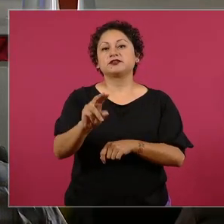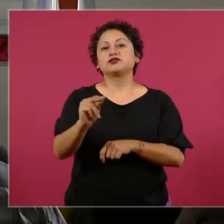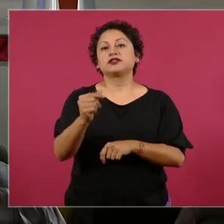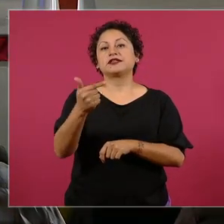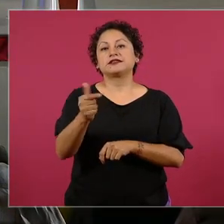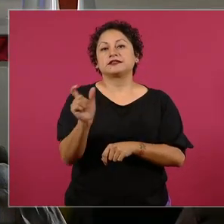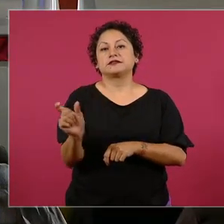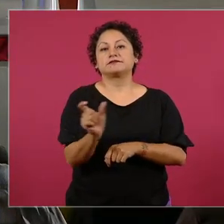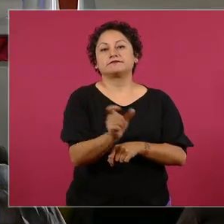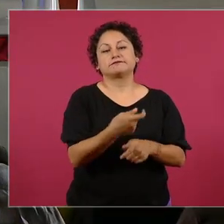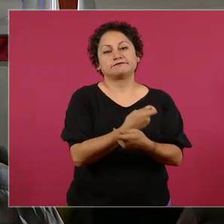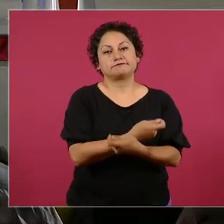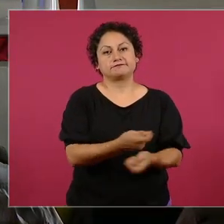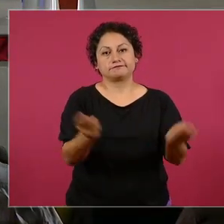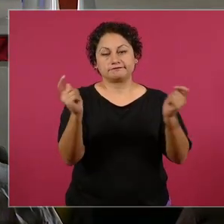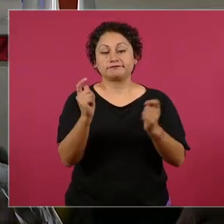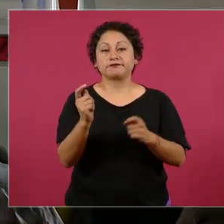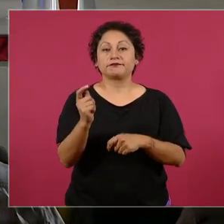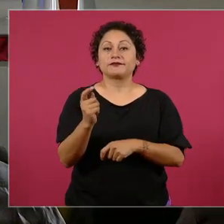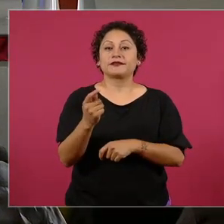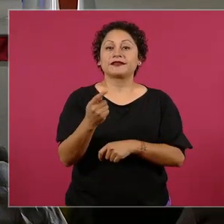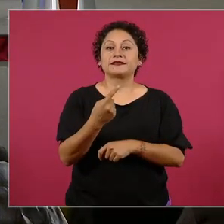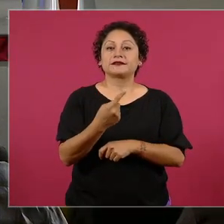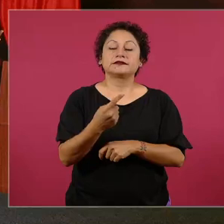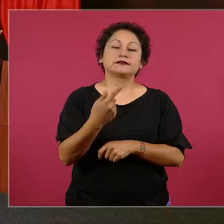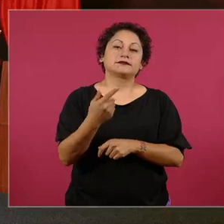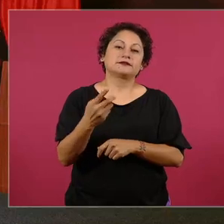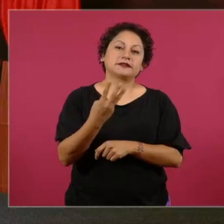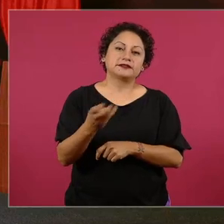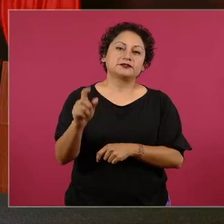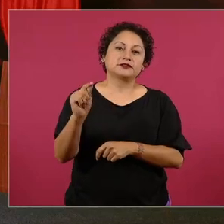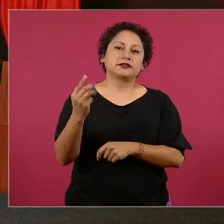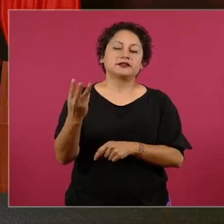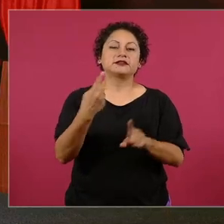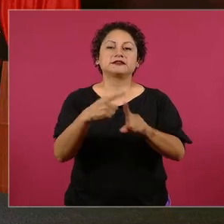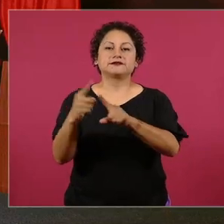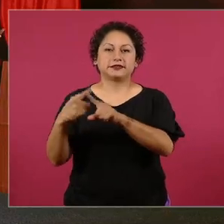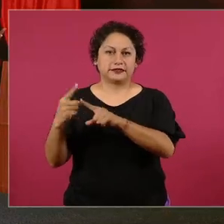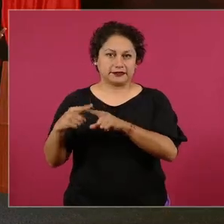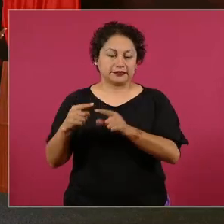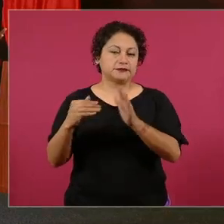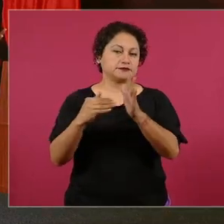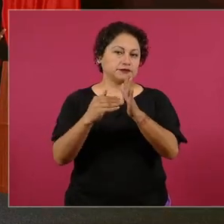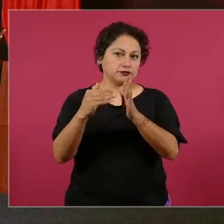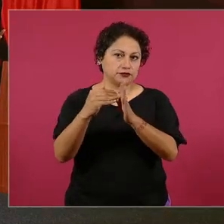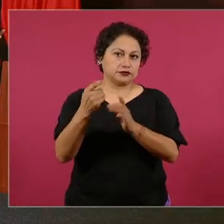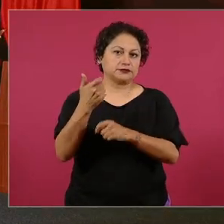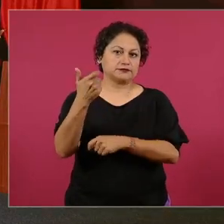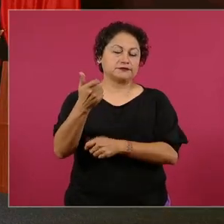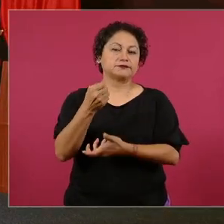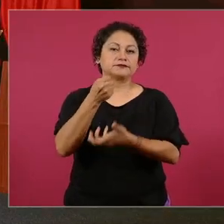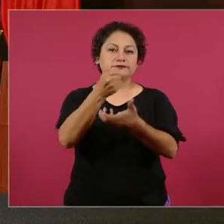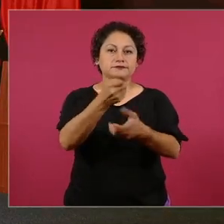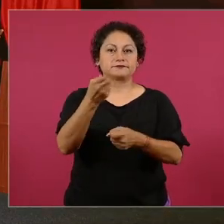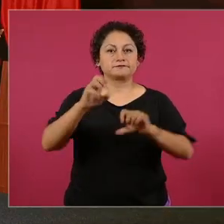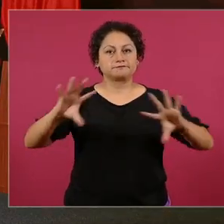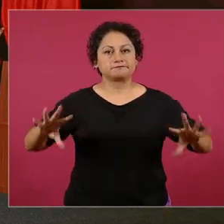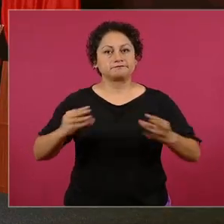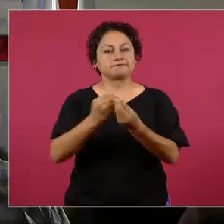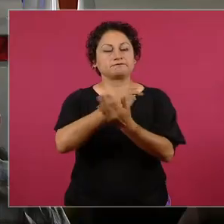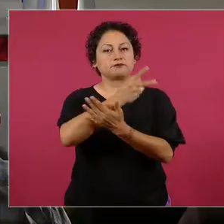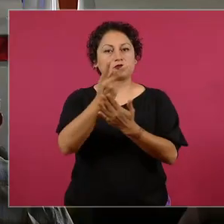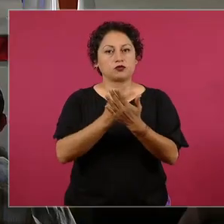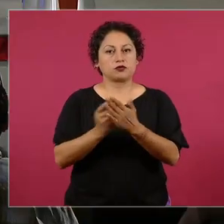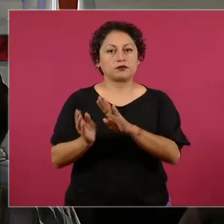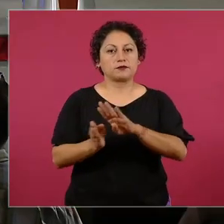de 173.8 millones de pesos. Esto es el 87 por ciento del total de este programa. Y en los